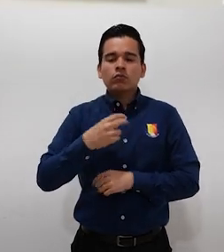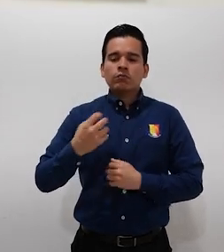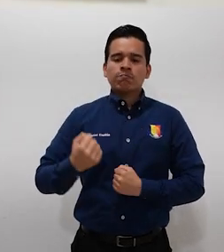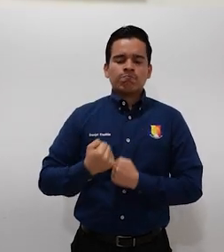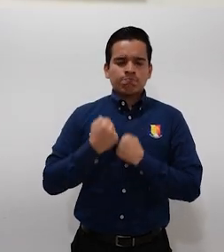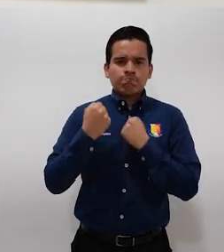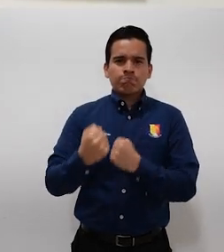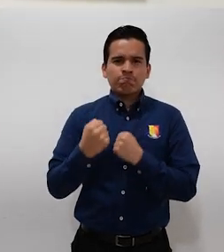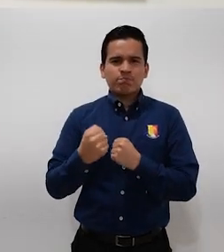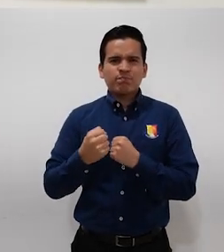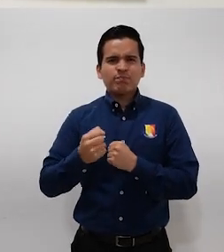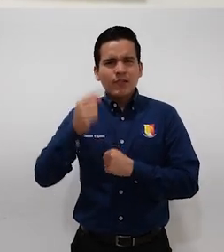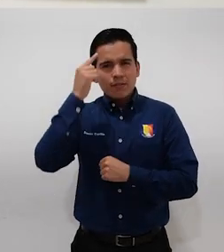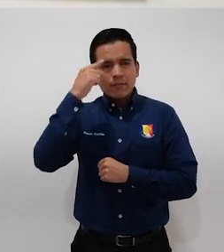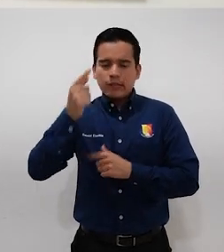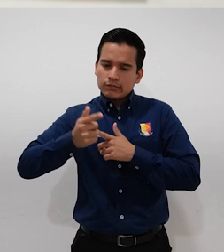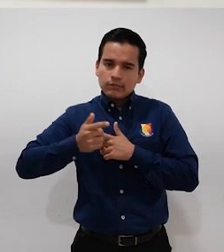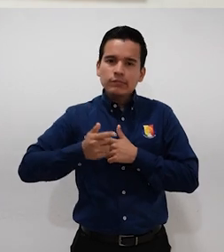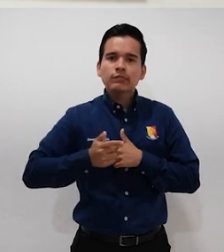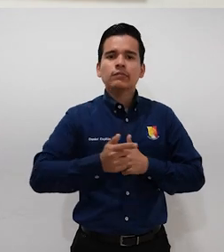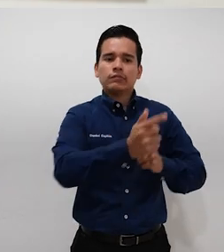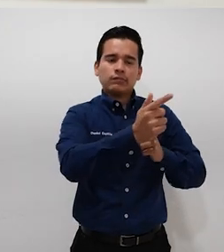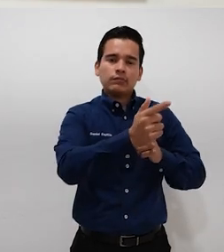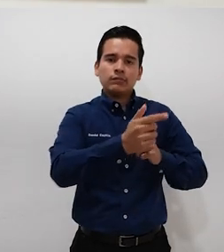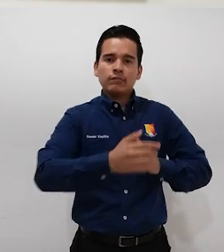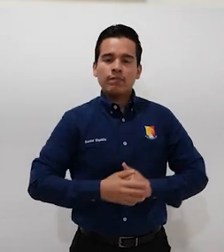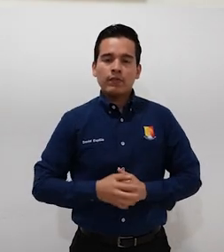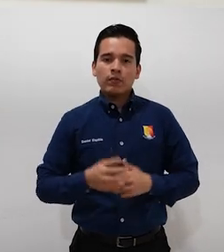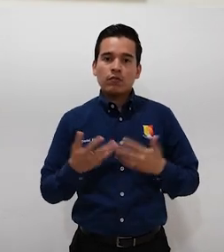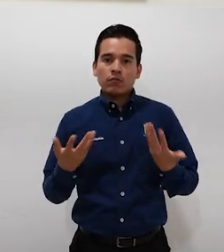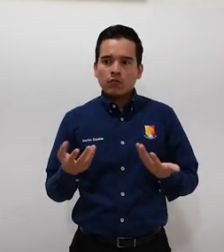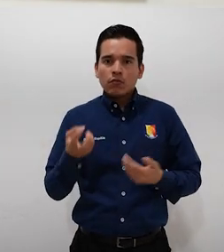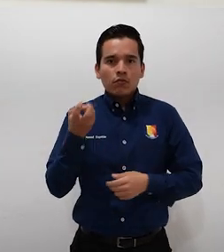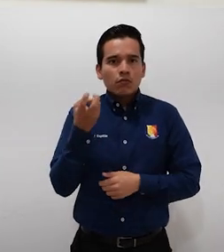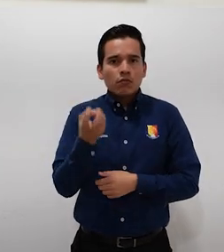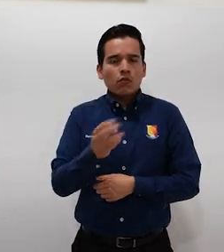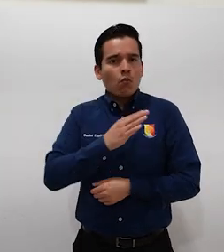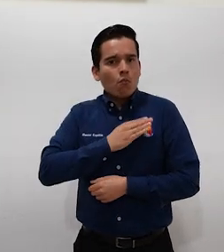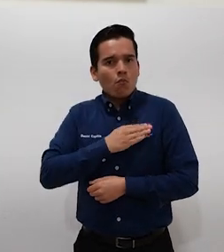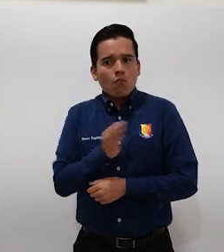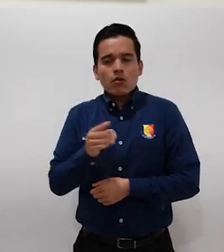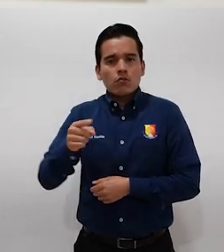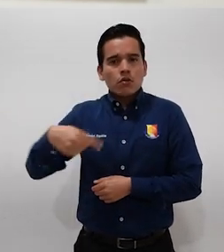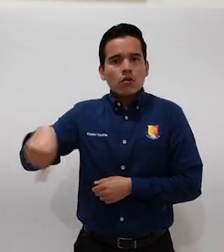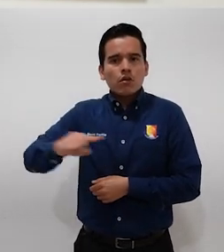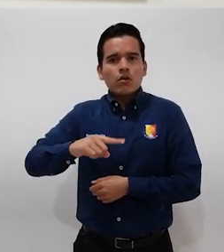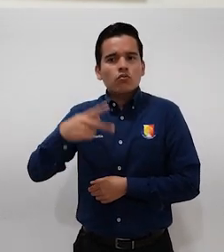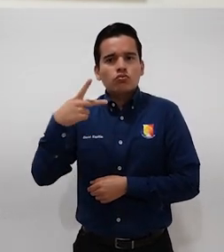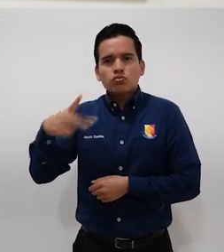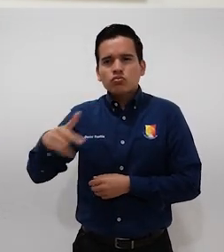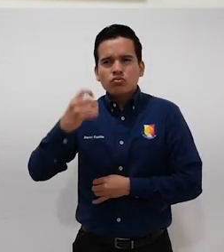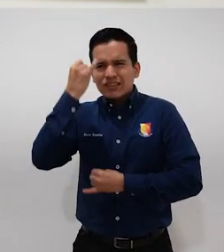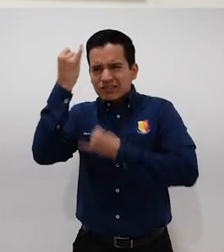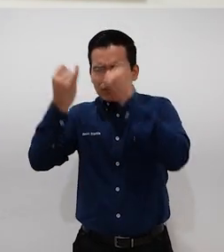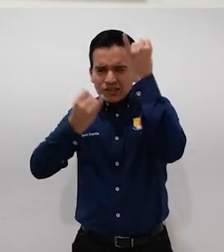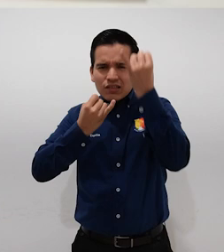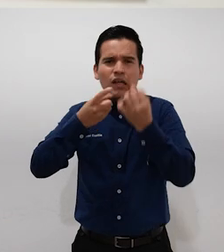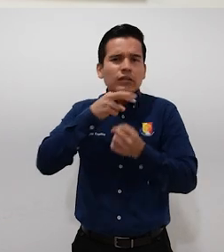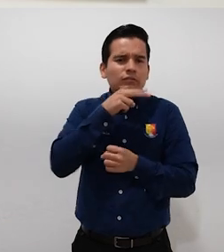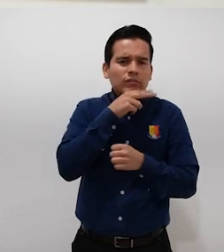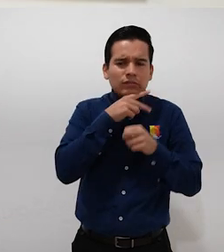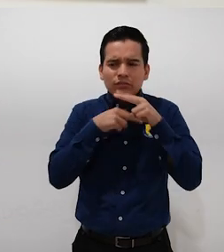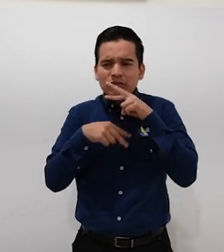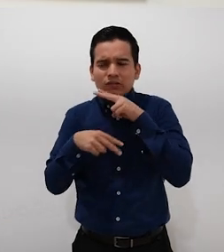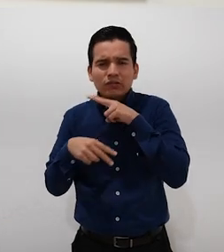para seguir adelante. Entonces es bueno que ellos expongan las inquietudes que